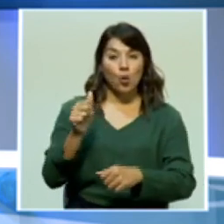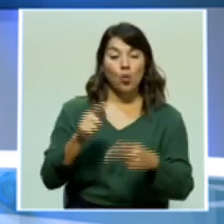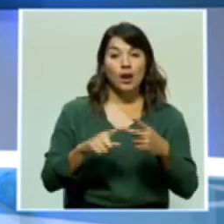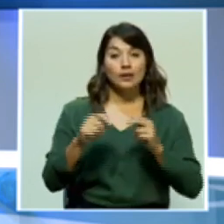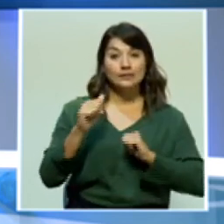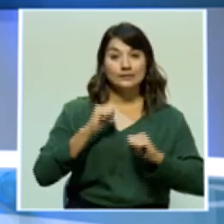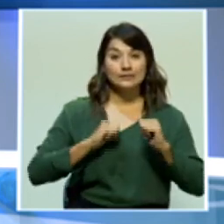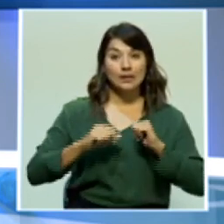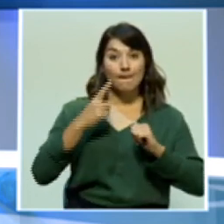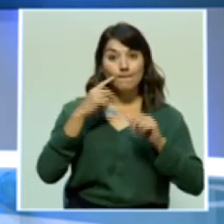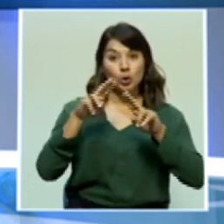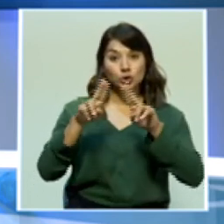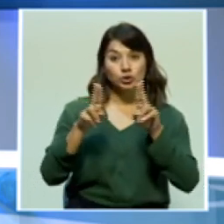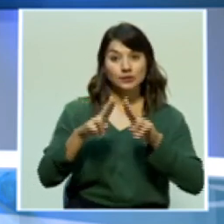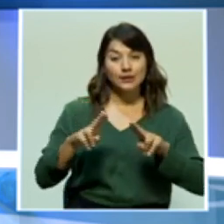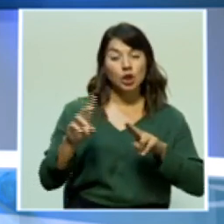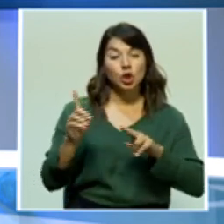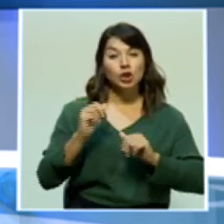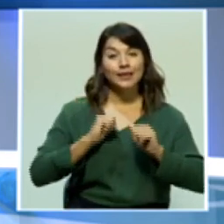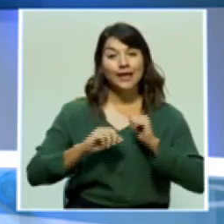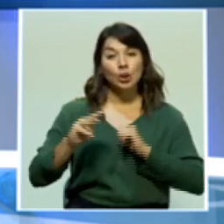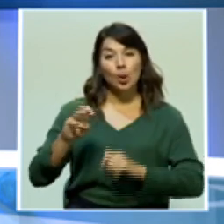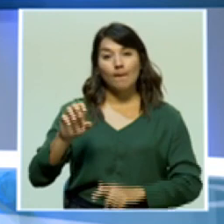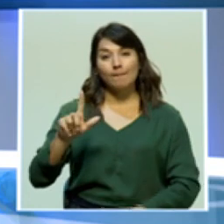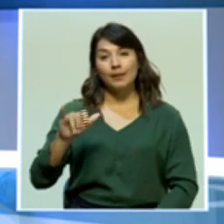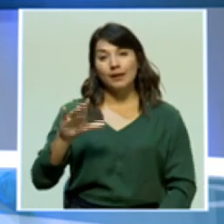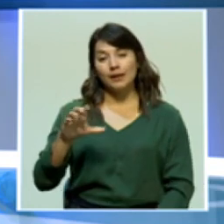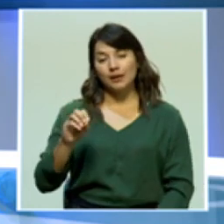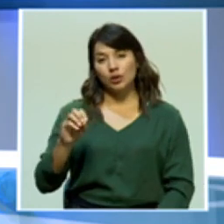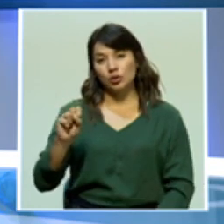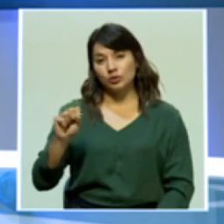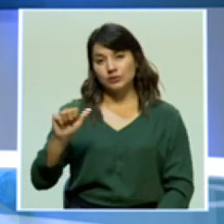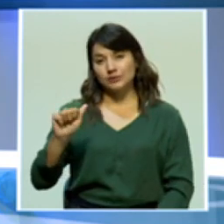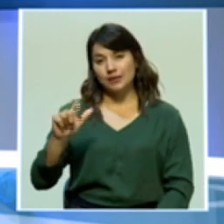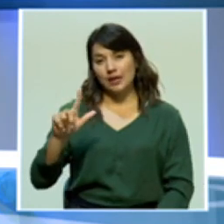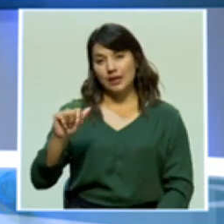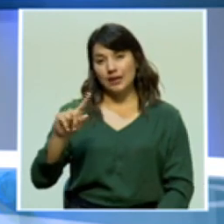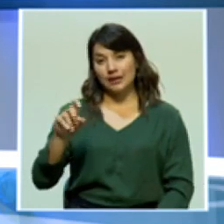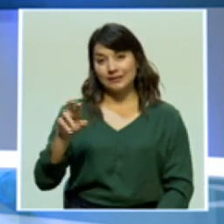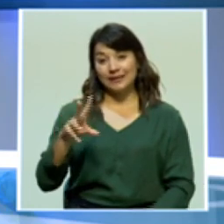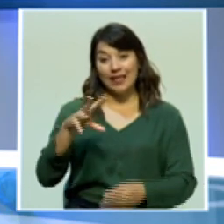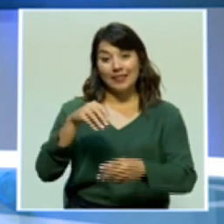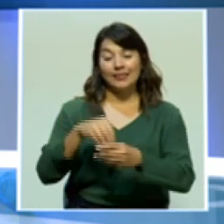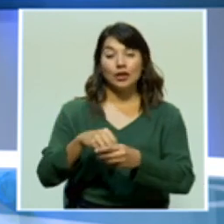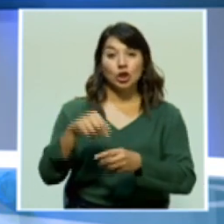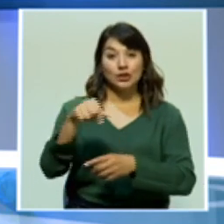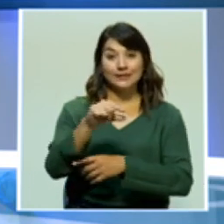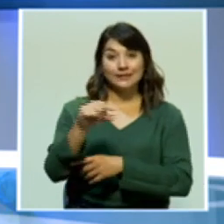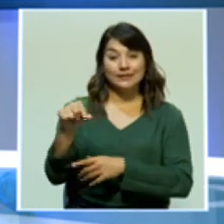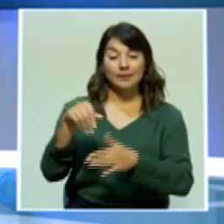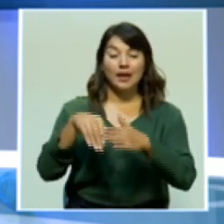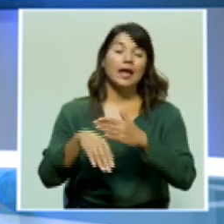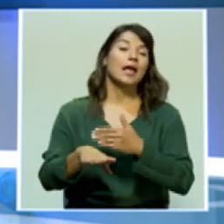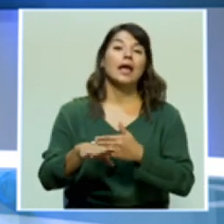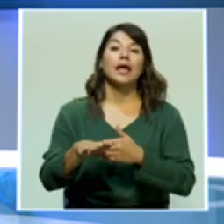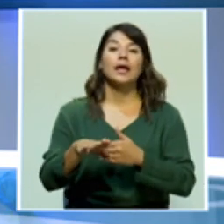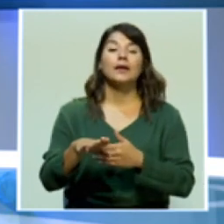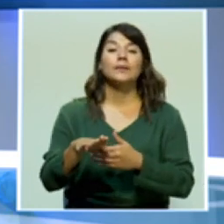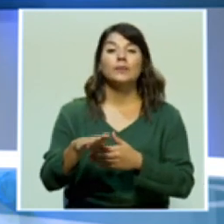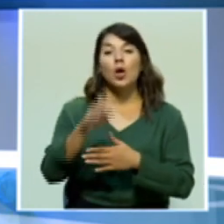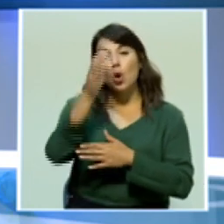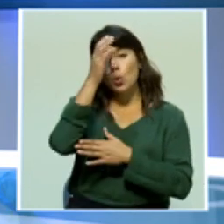virtual en el Melico Salazar. Esto es parte de lo que le ofrecemos esta semana en nuestra sección